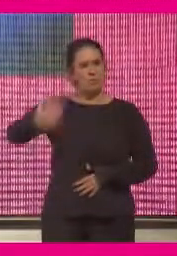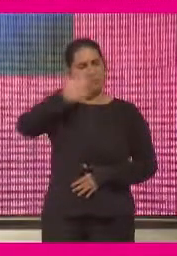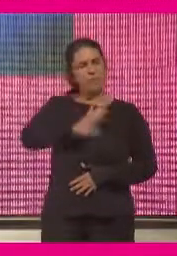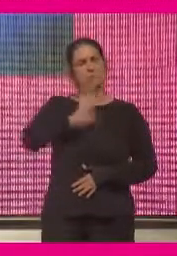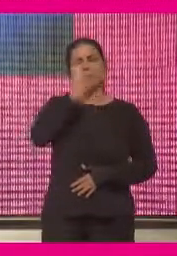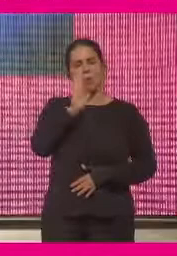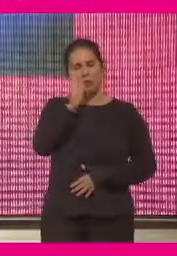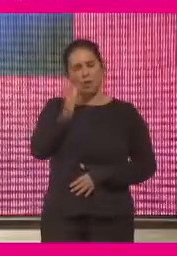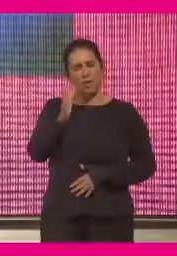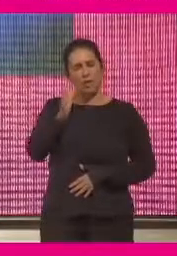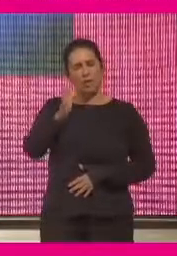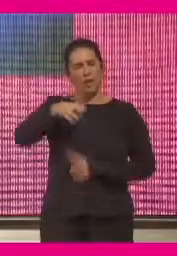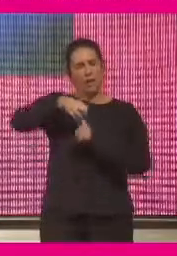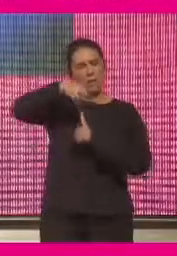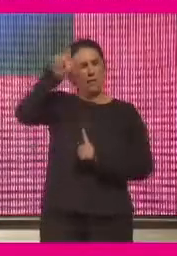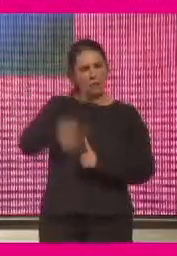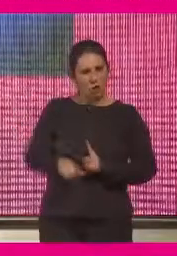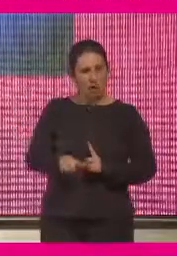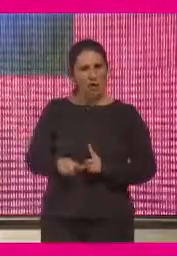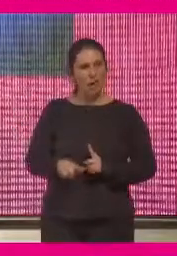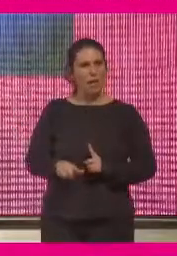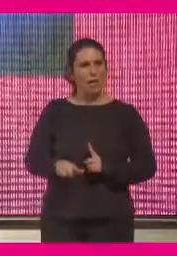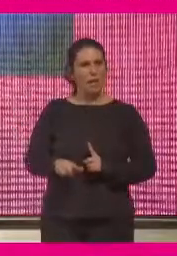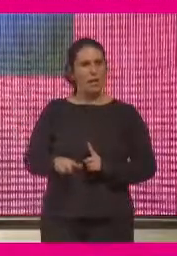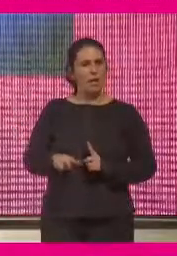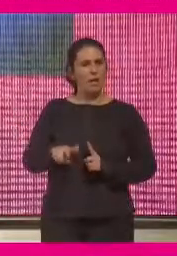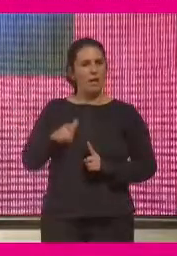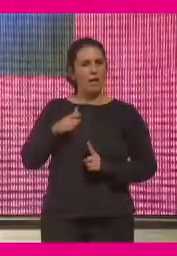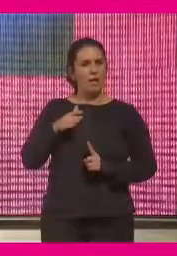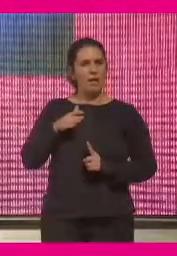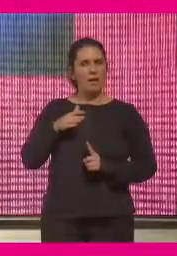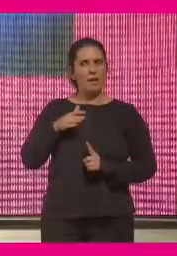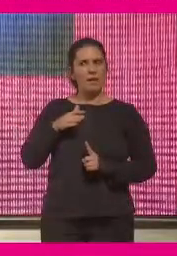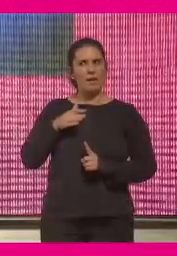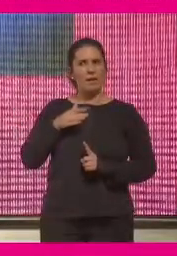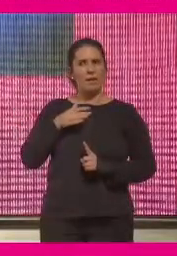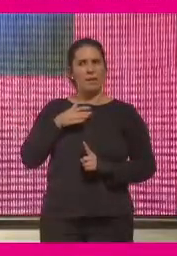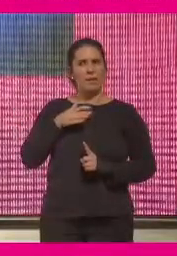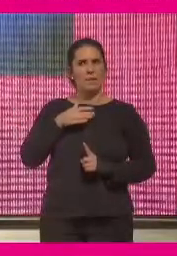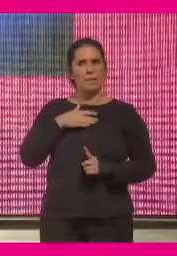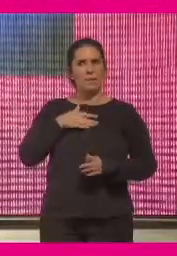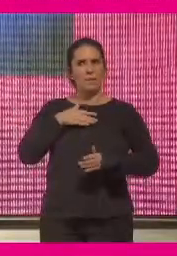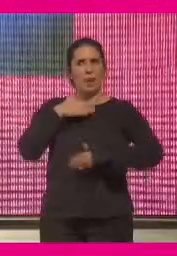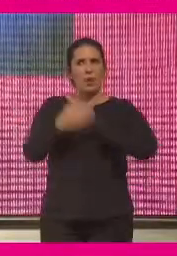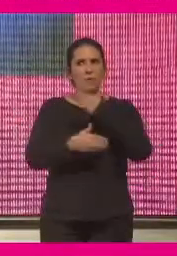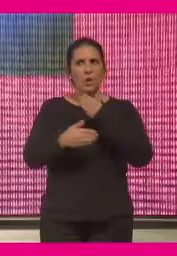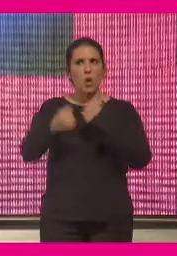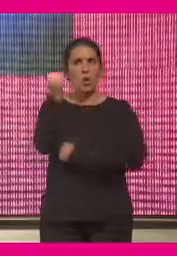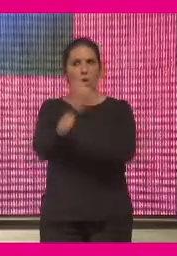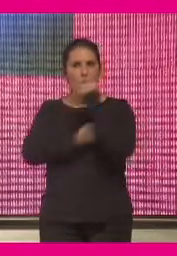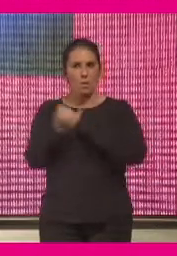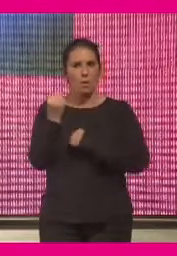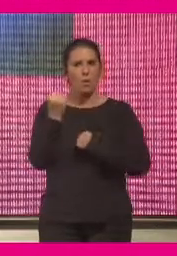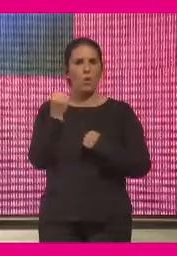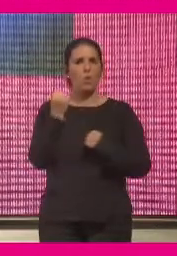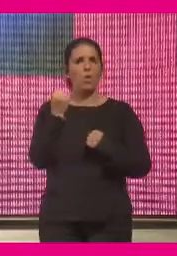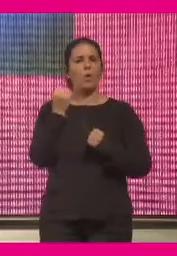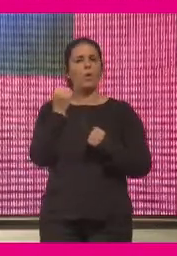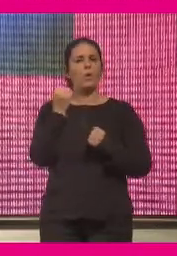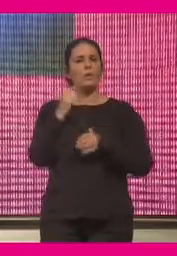la terza zona en el centro y estamos diciendo no me vale cualquier modelo de progreso económico. La tecnología per se,